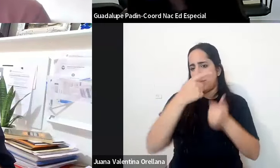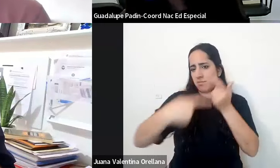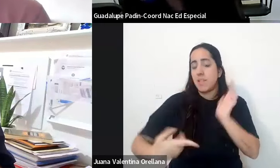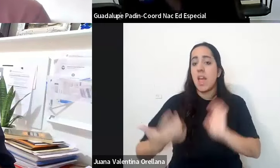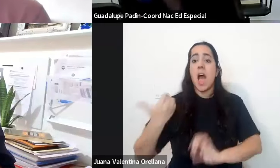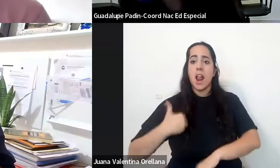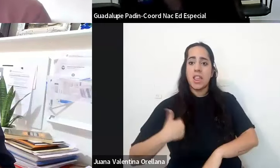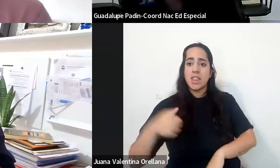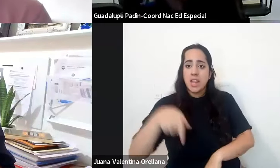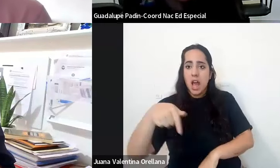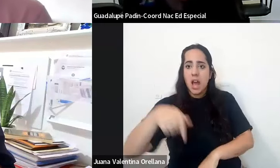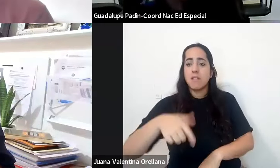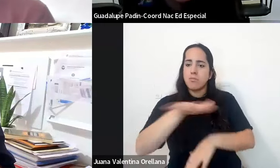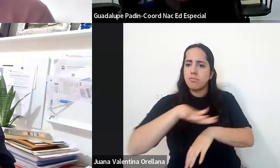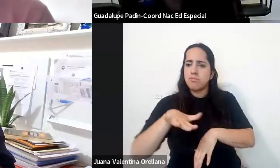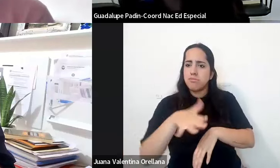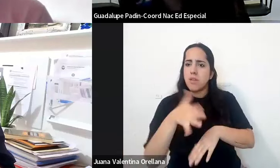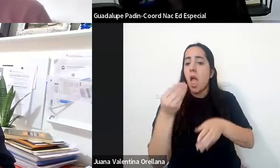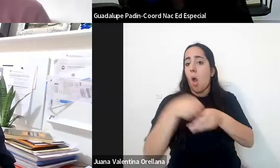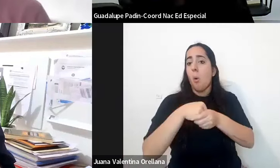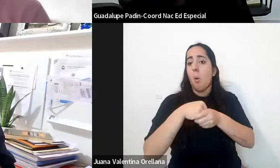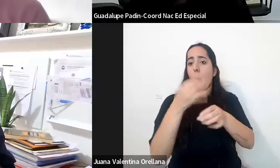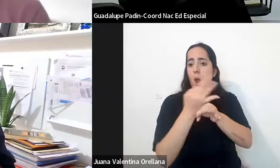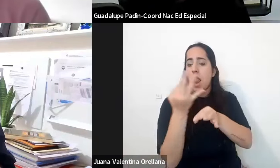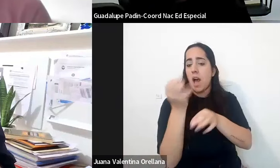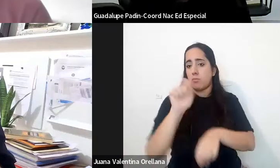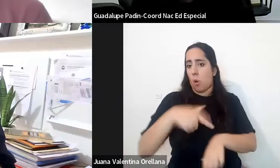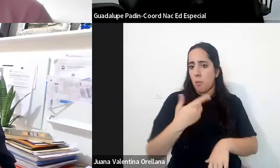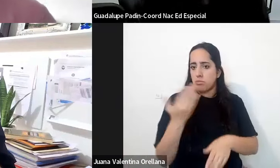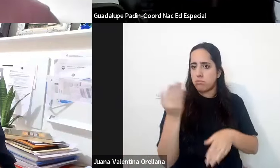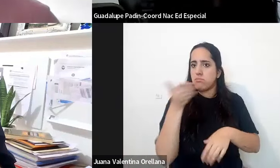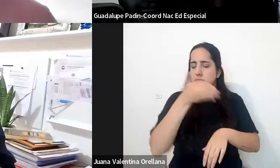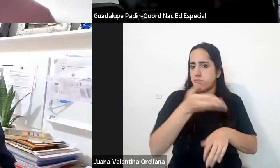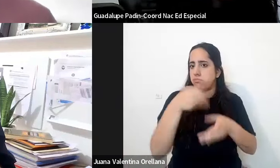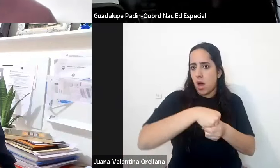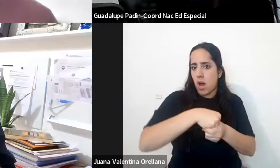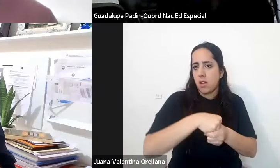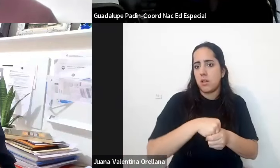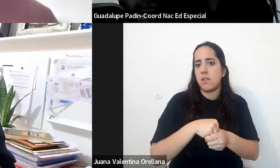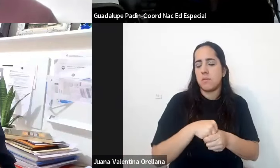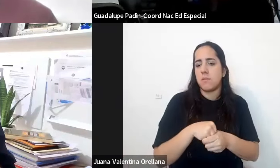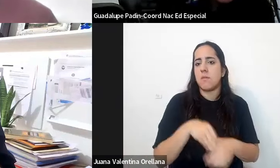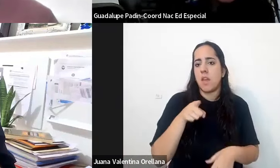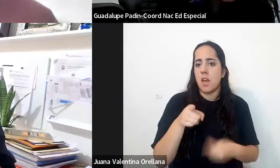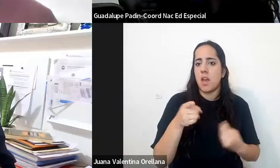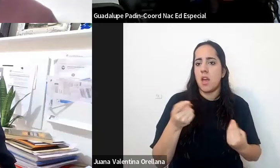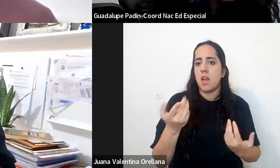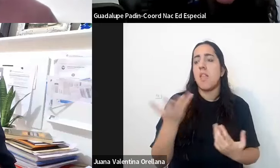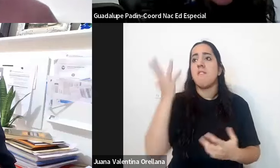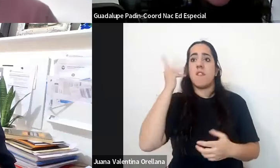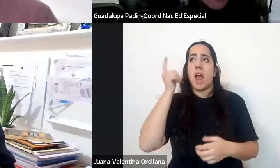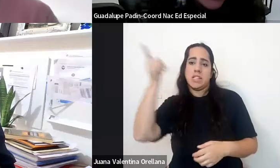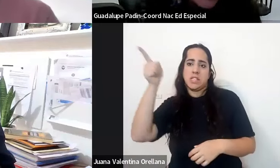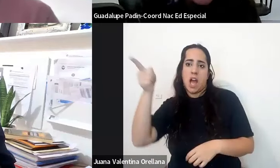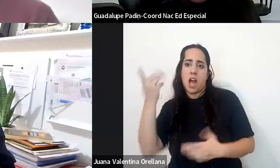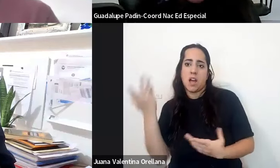esa población asiste a las escuelas comunes y puede contarnos con apoyo especial si en el caso de Francia pueden